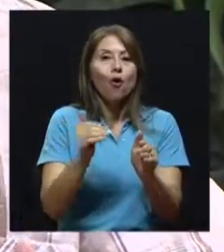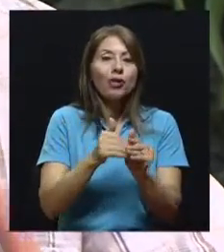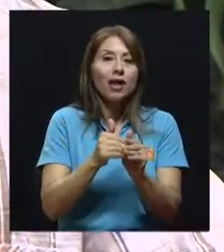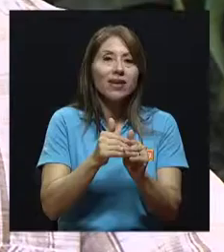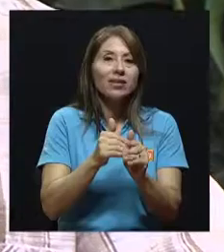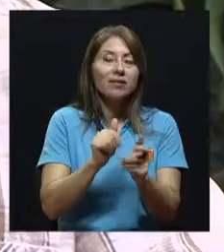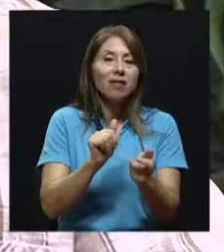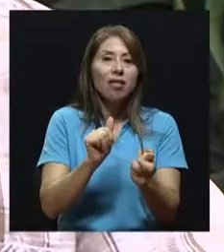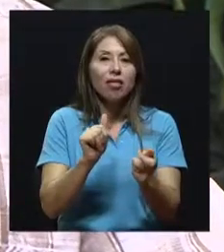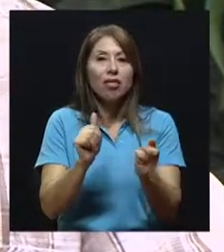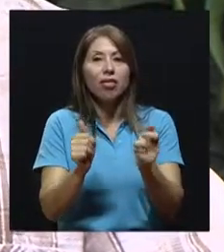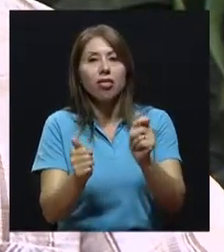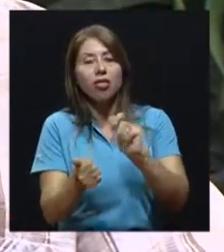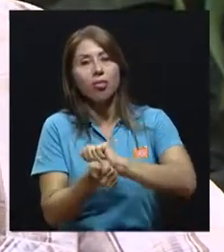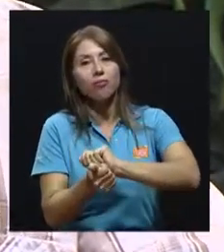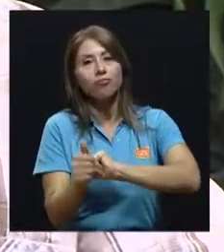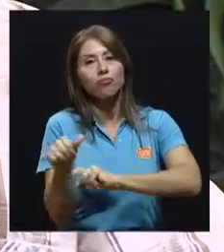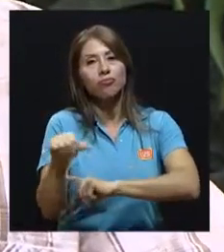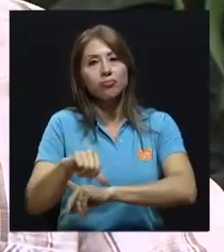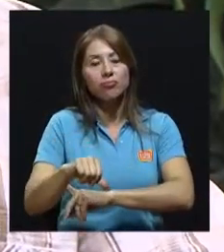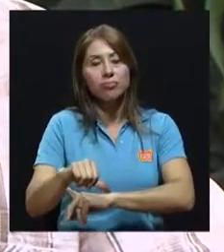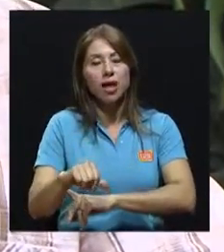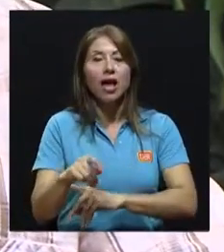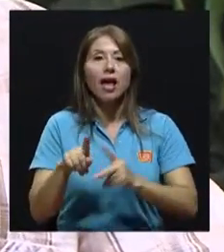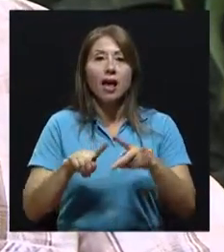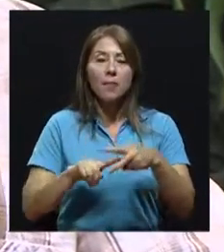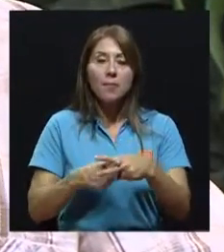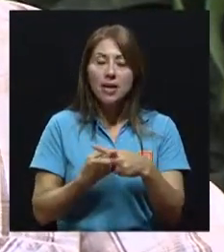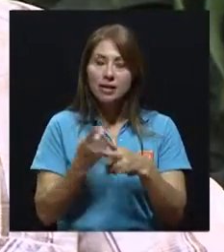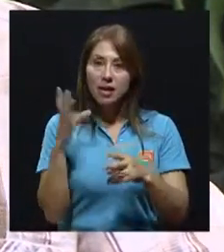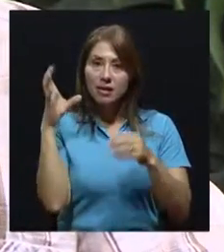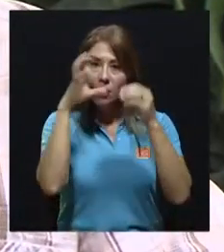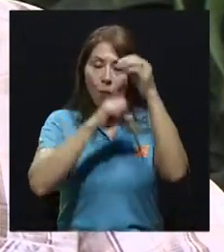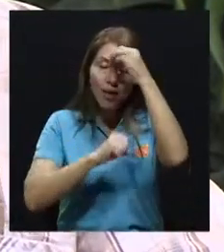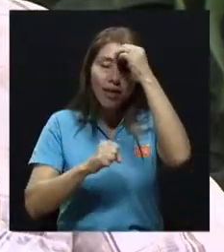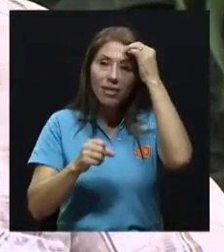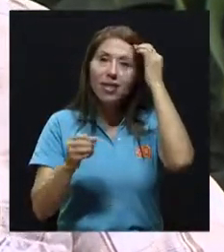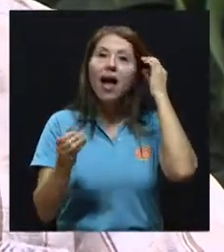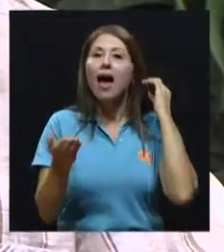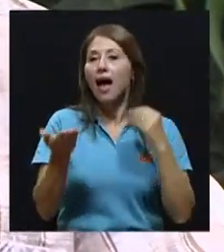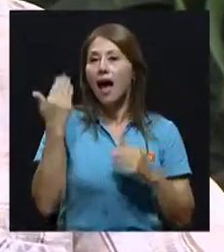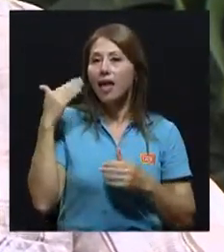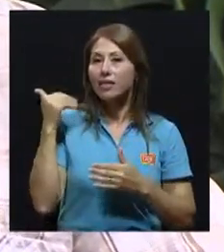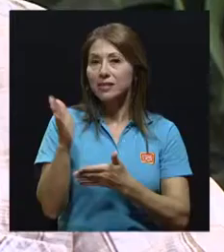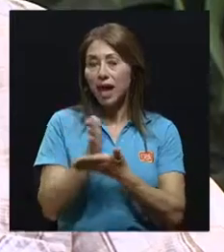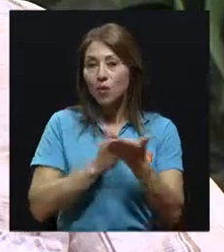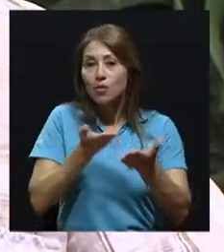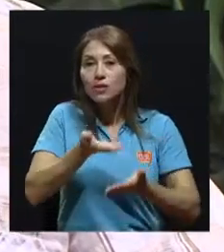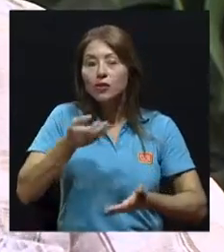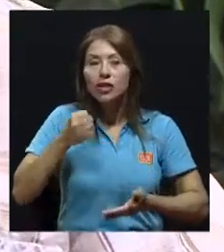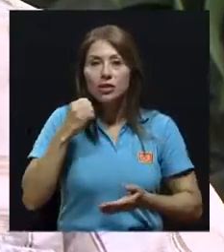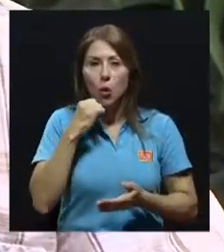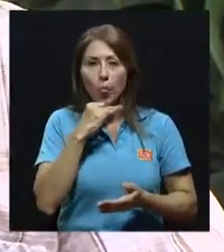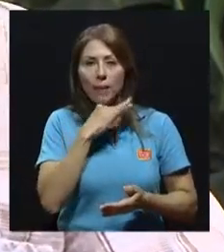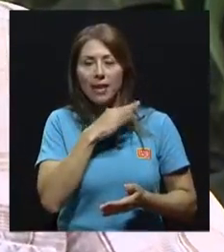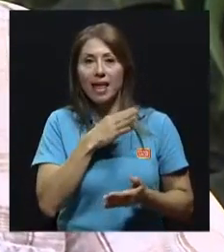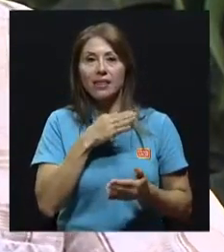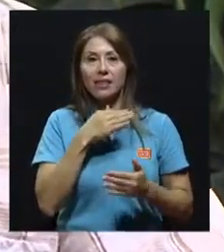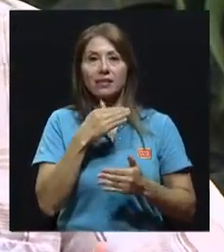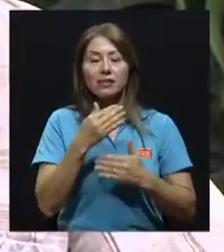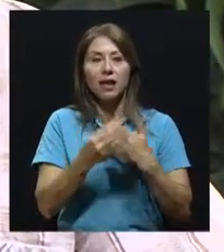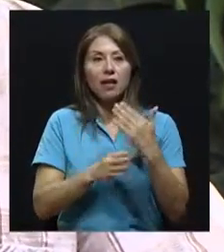a ponerse un poquito mal, o empiezan a haber tendencias donde algunos contaminantes que habían bajado, empiezan otra vez a subir,